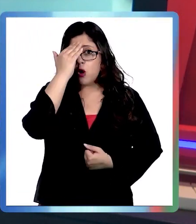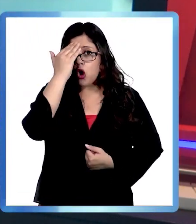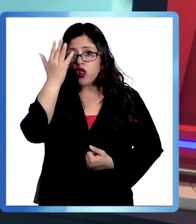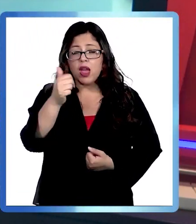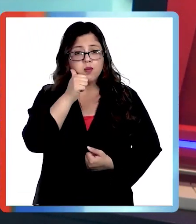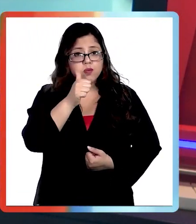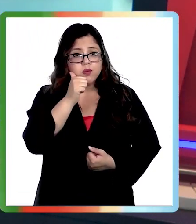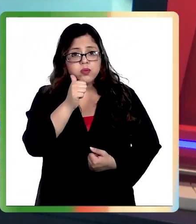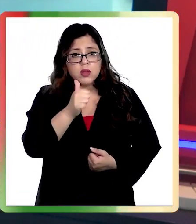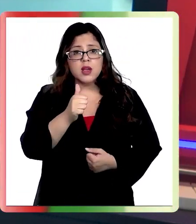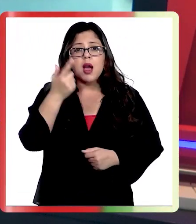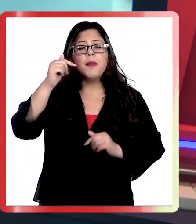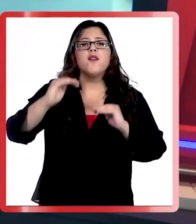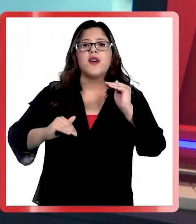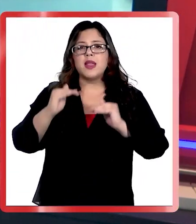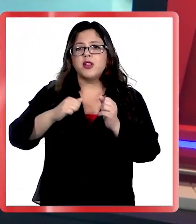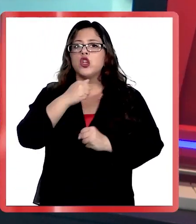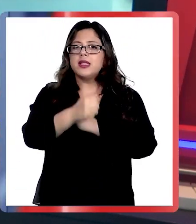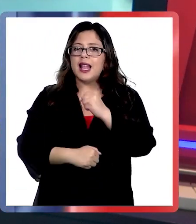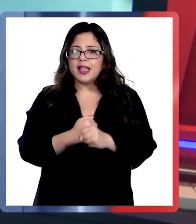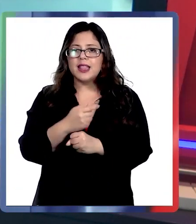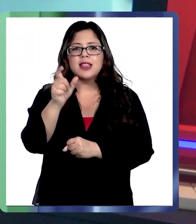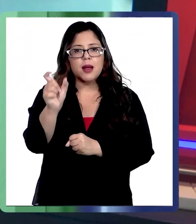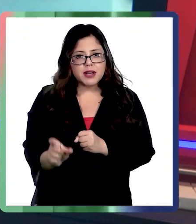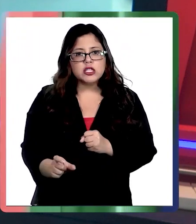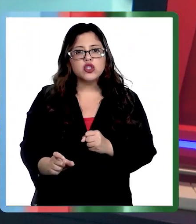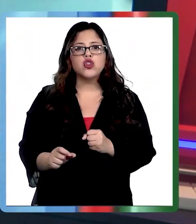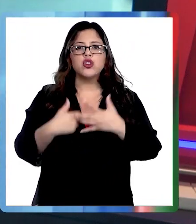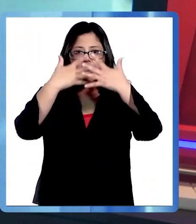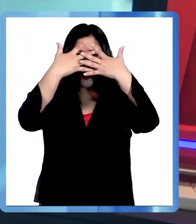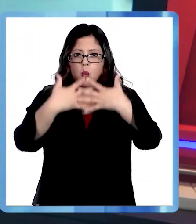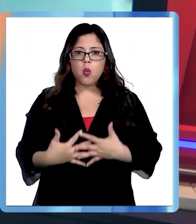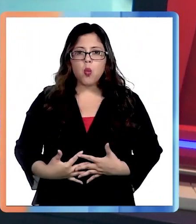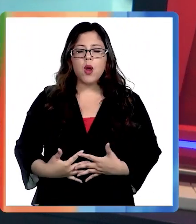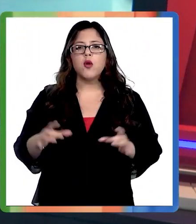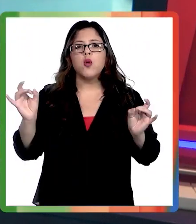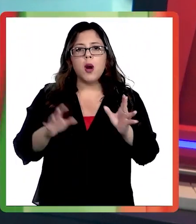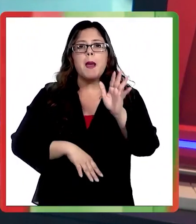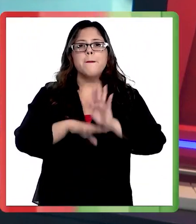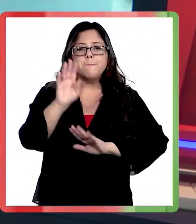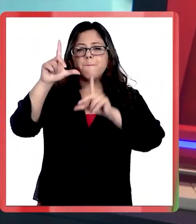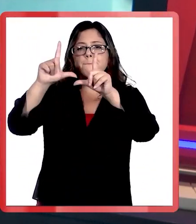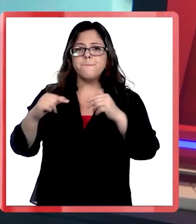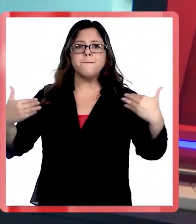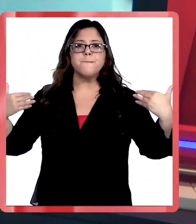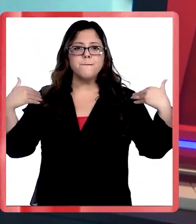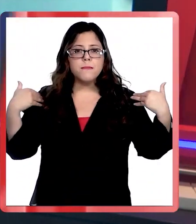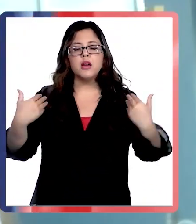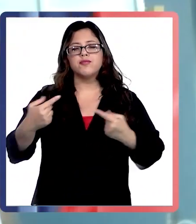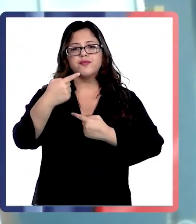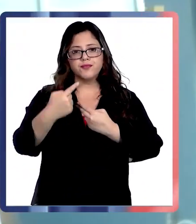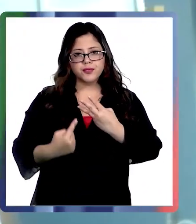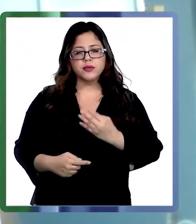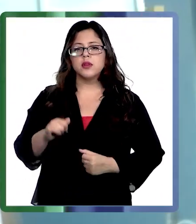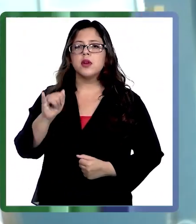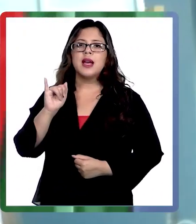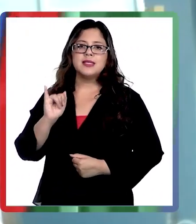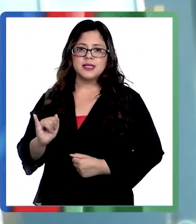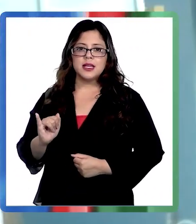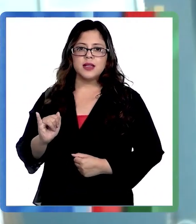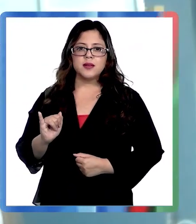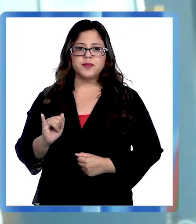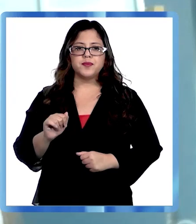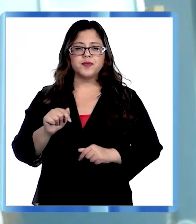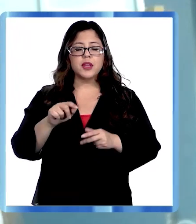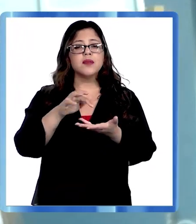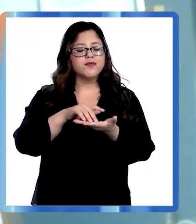es relativo, ¿verdad? Puede depender de la edad de la persona, de la condición física, si hago más o menos ejercicio, en fin. exacto. Un